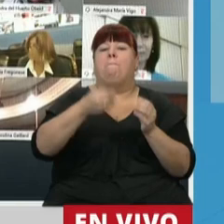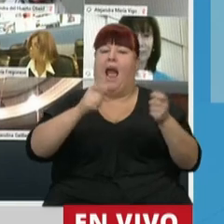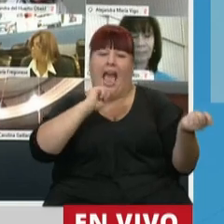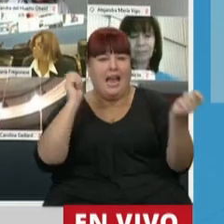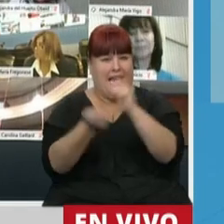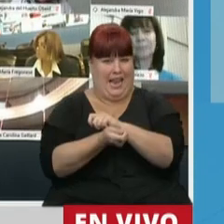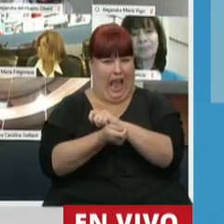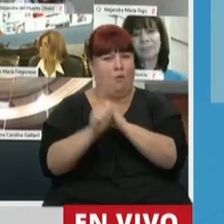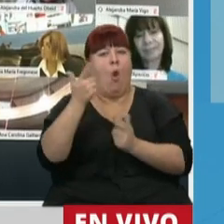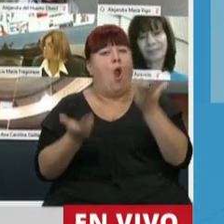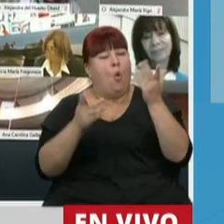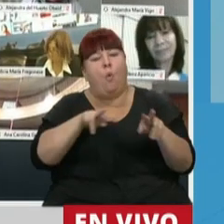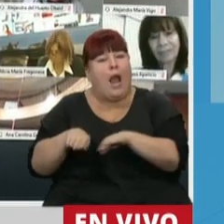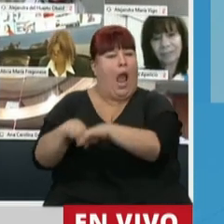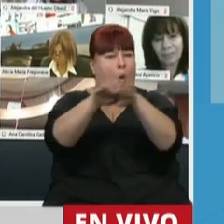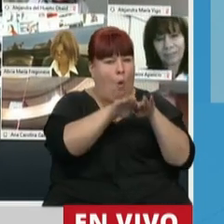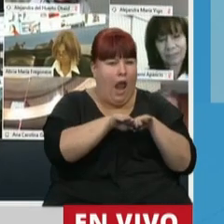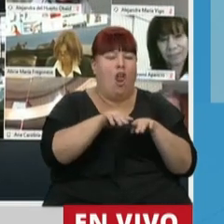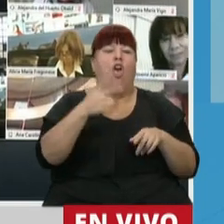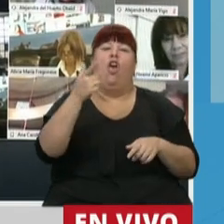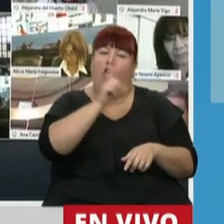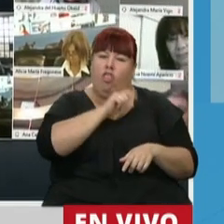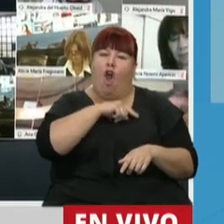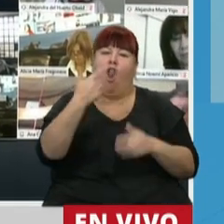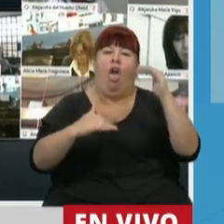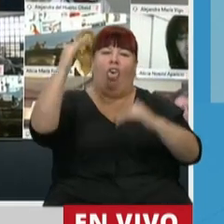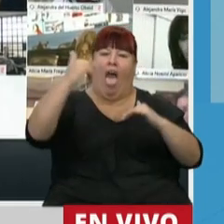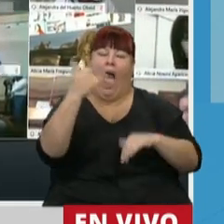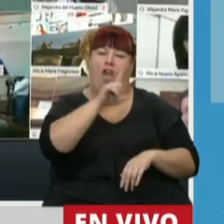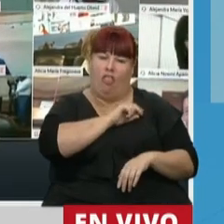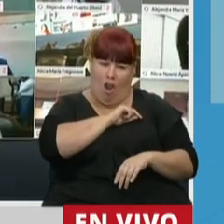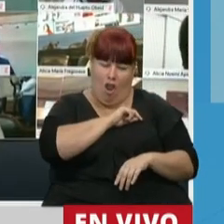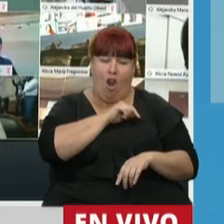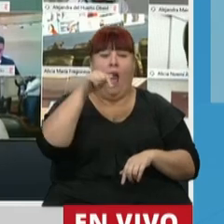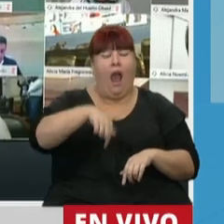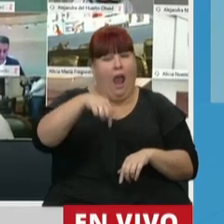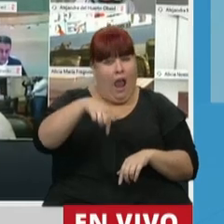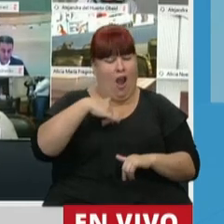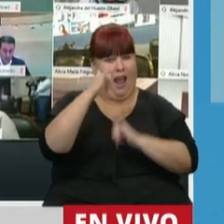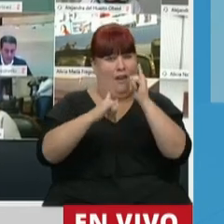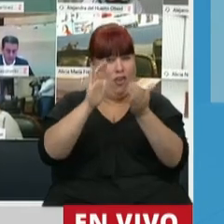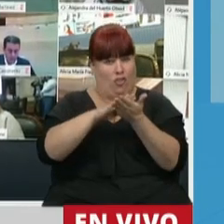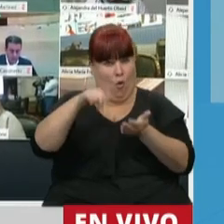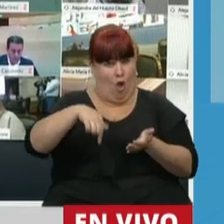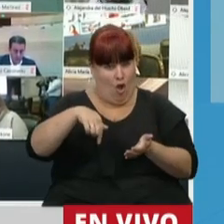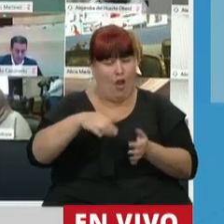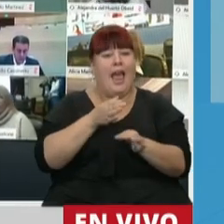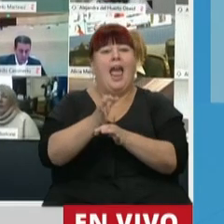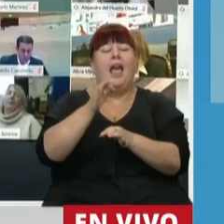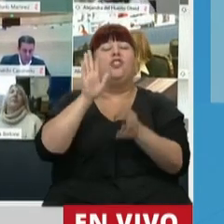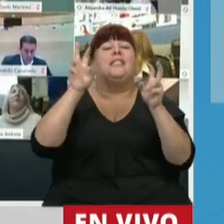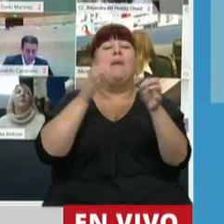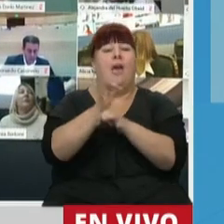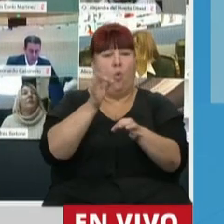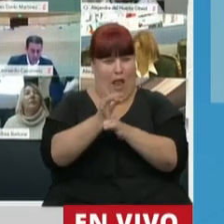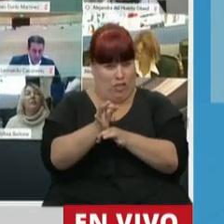revertir la injusticia y el dolor que provoca la desigualdad. En este caso que hablamos hoy, en la